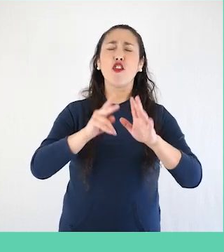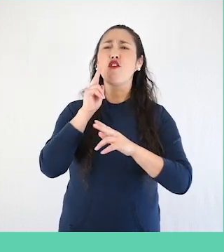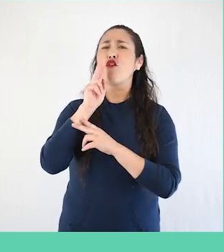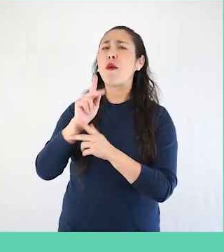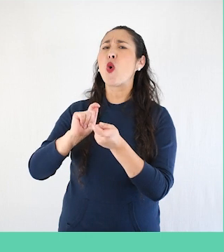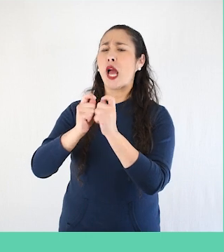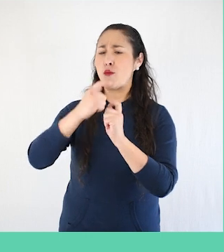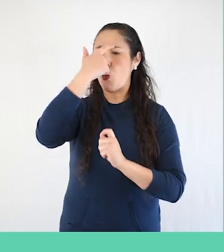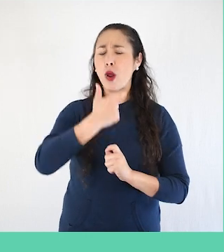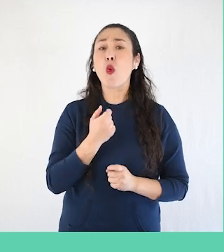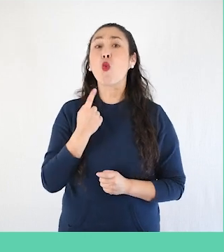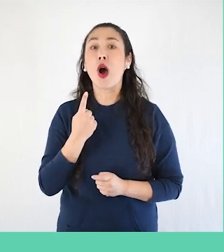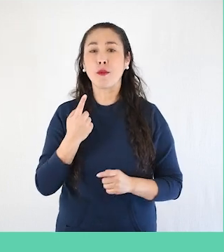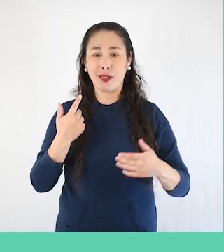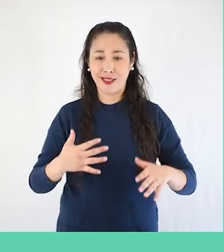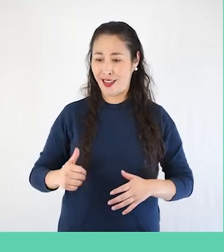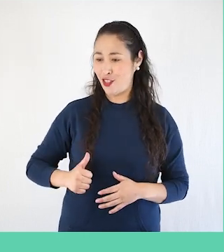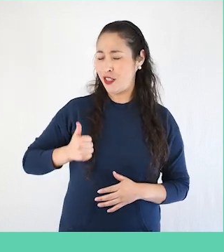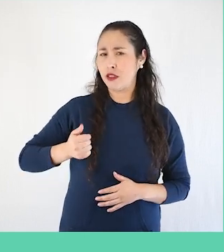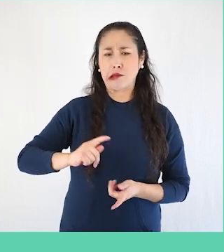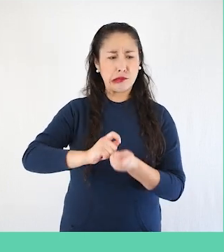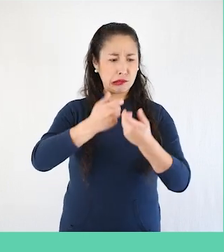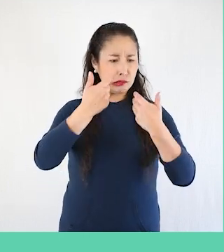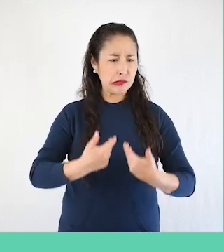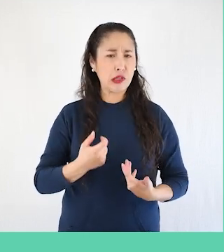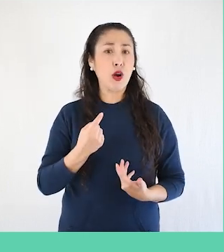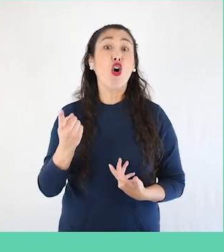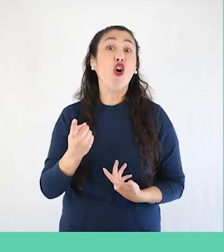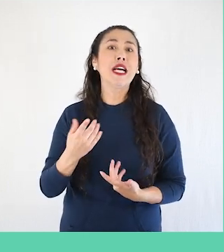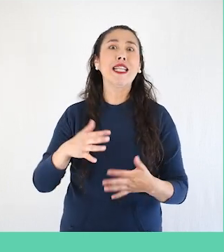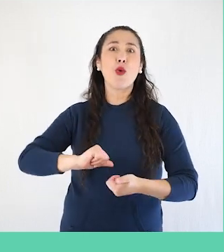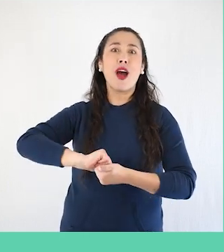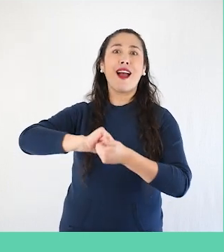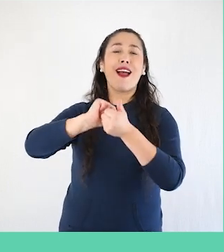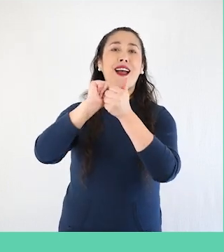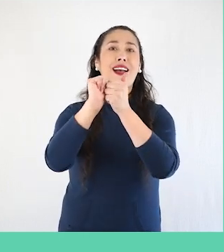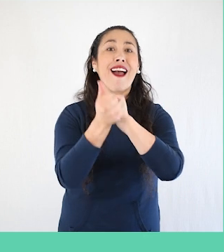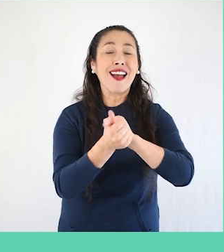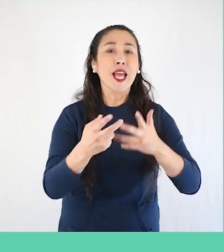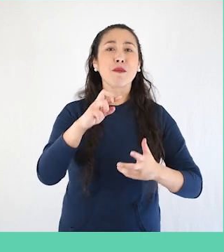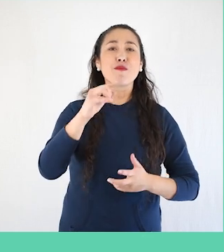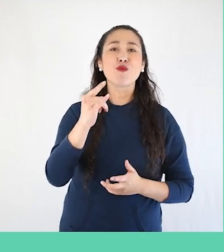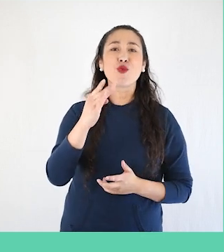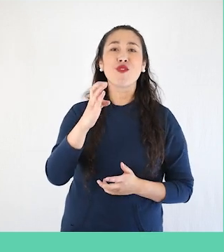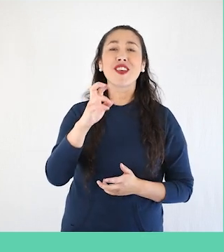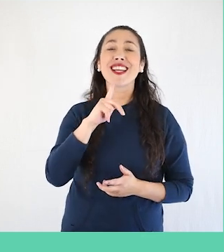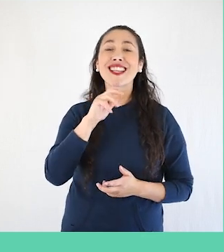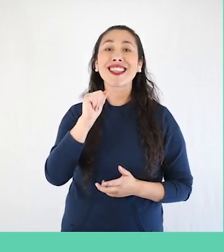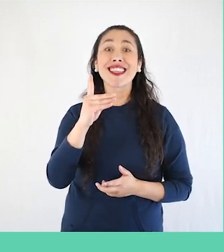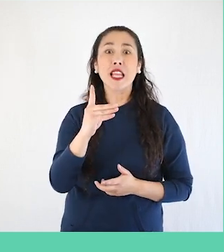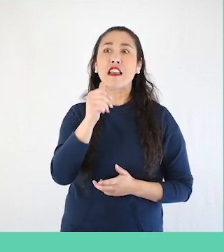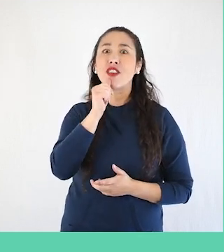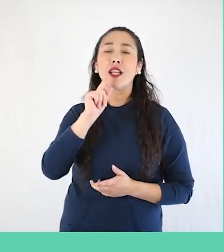continuación qué cambios podemos reconocer en nuestro cuerpo ahora que somos adolescentes o bien estamos en la pubertad y pronto seremos